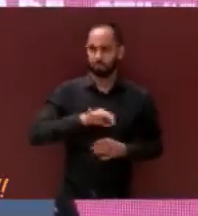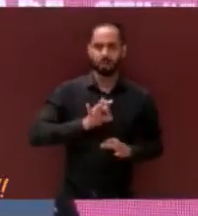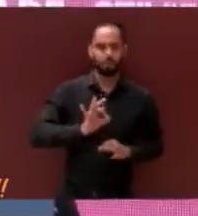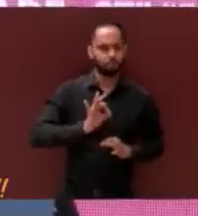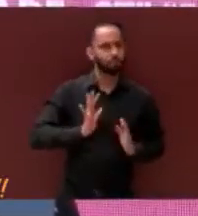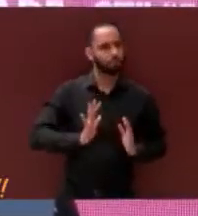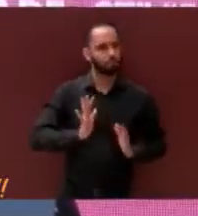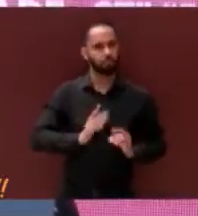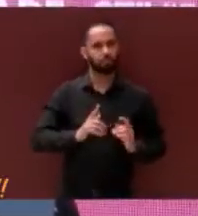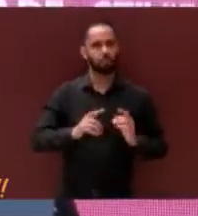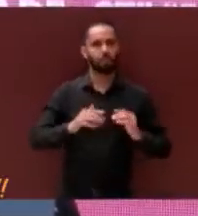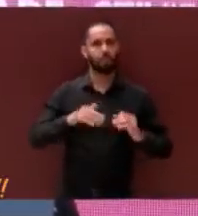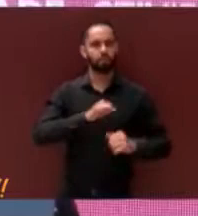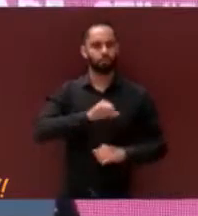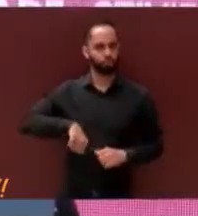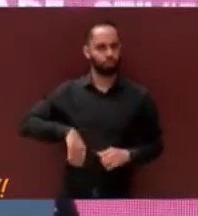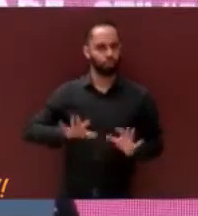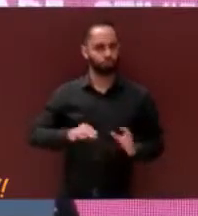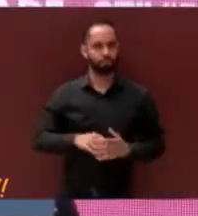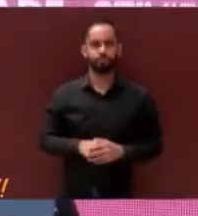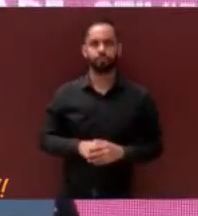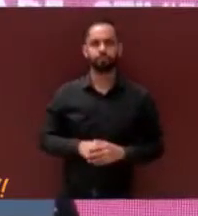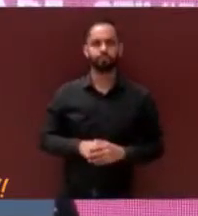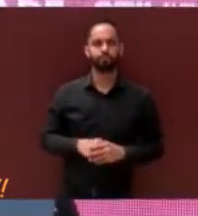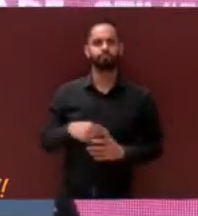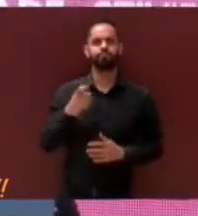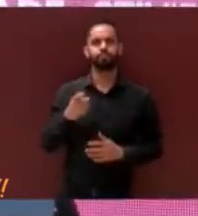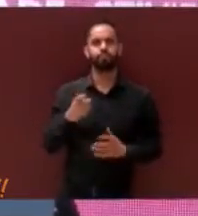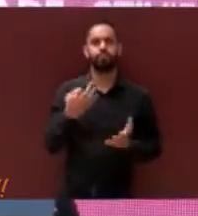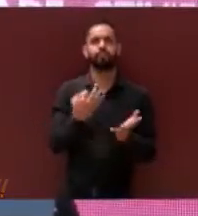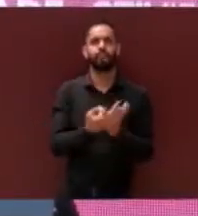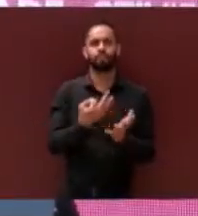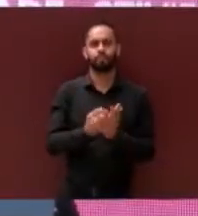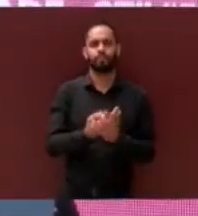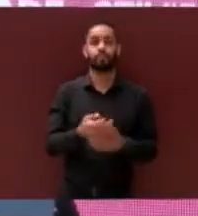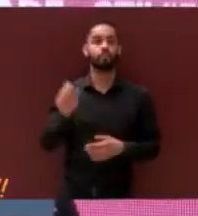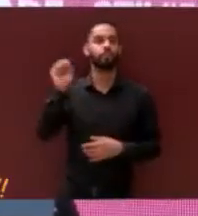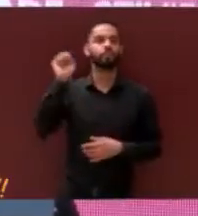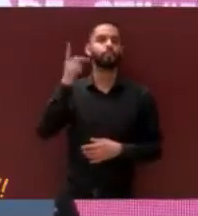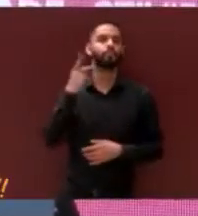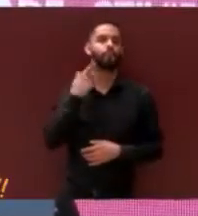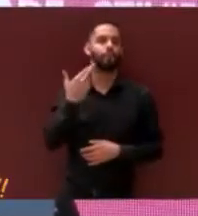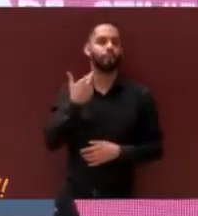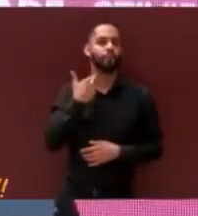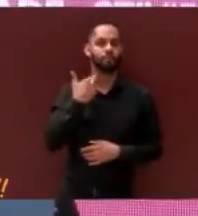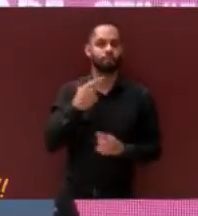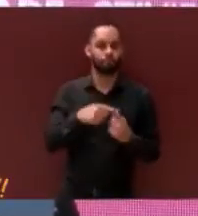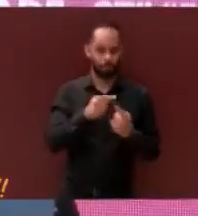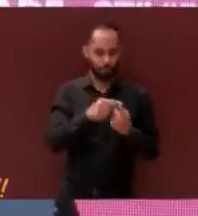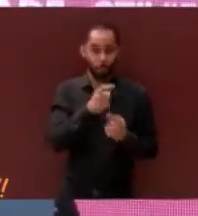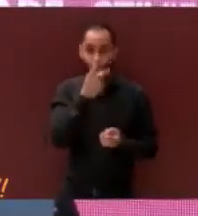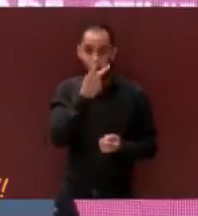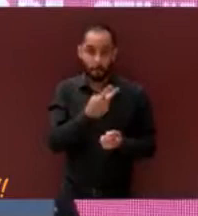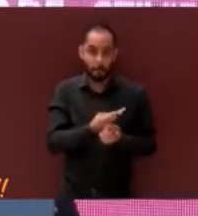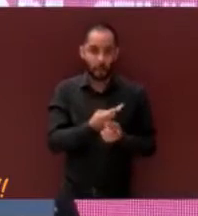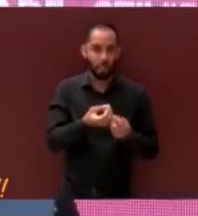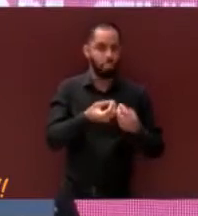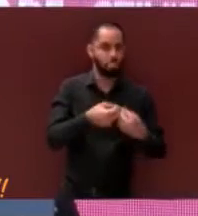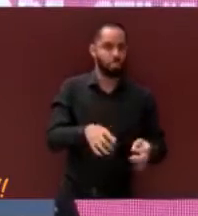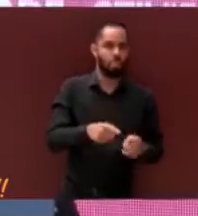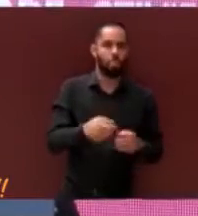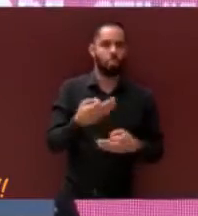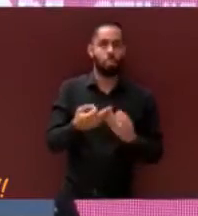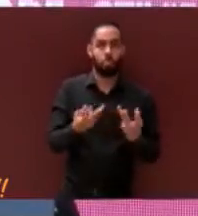Adelanto a todos ustedes que en las finanzas de esta Sindicatura Procuradora no encontrarán un peso perdido o malgastado.